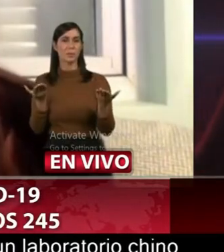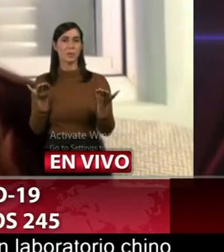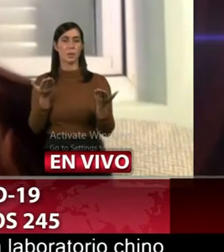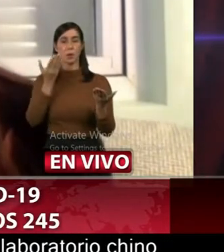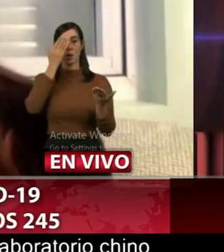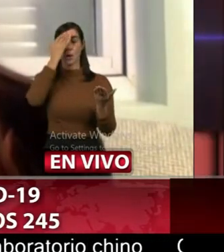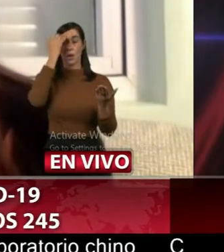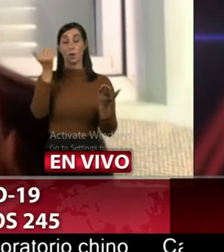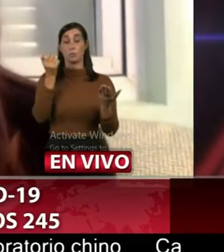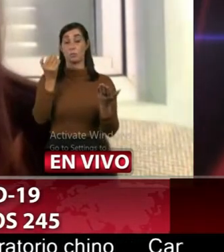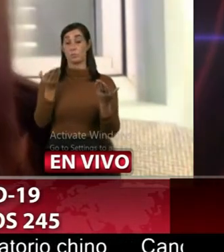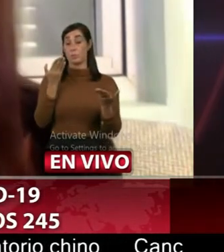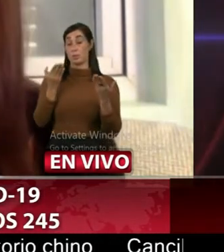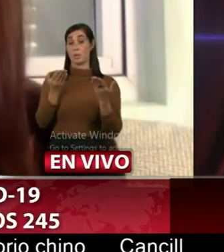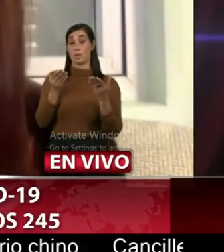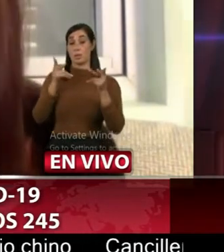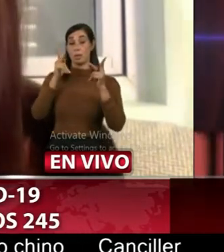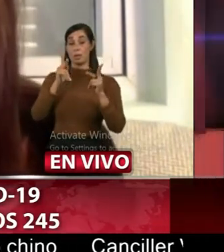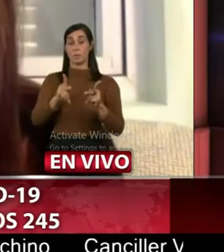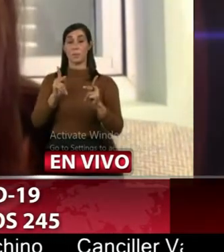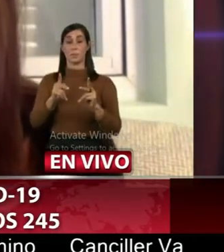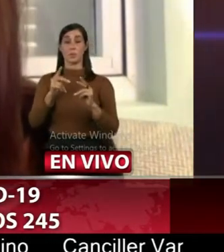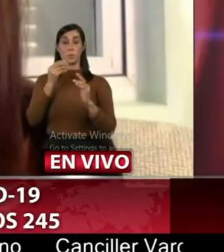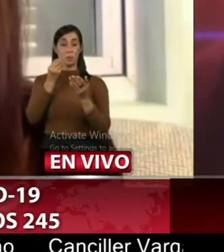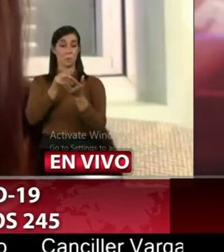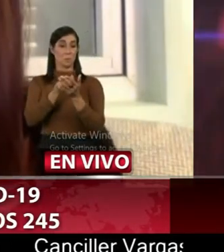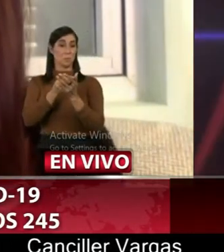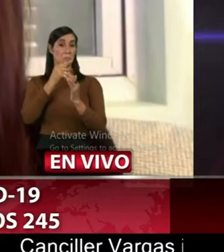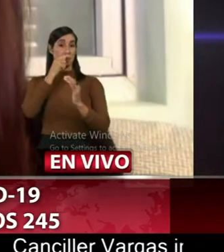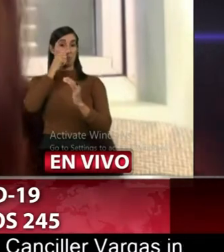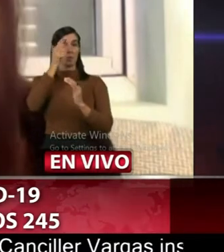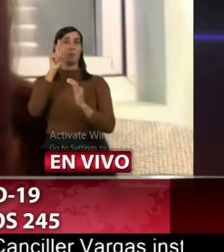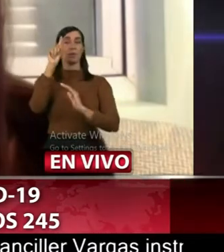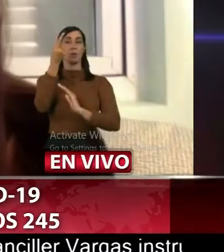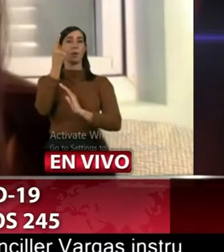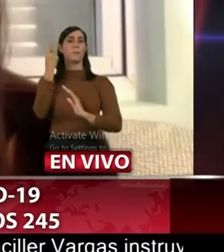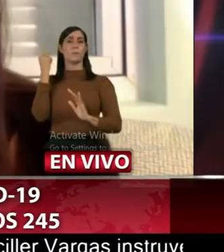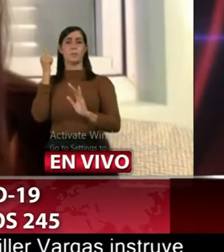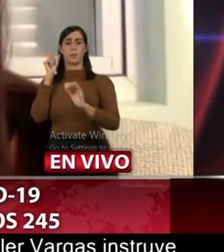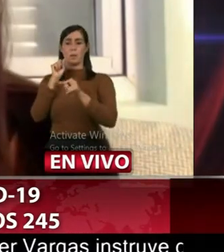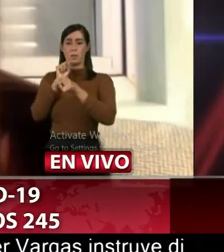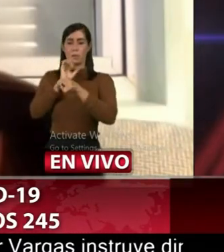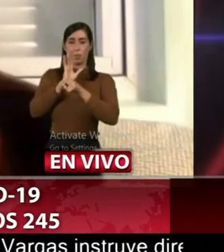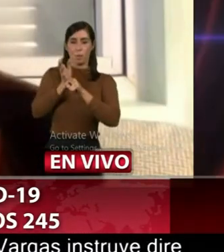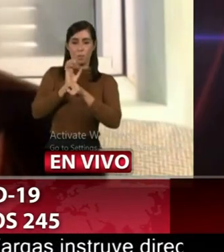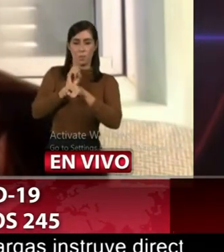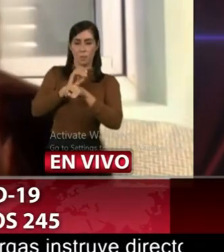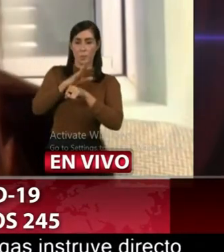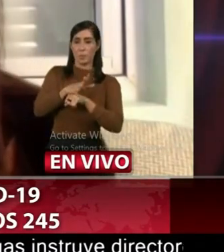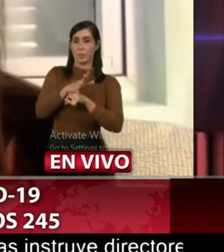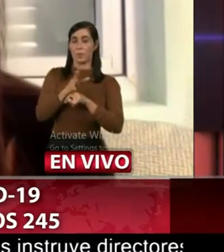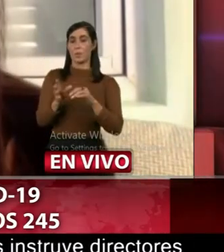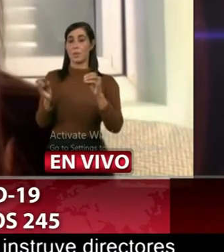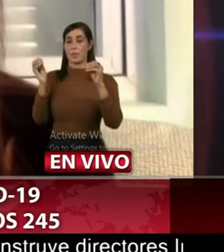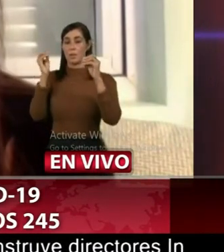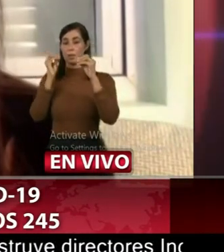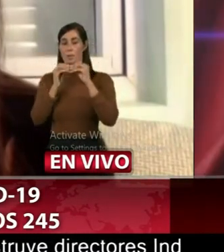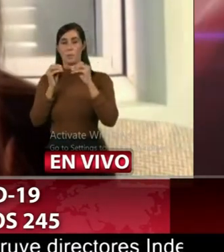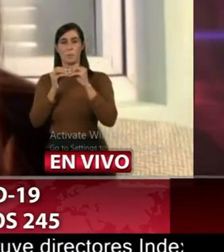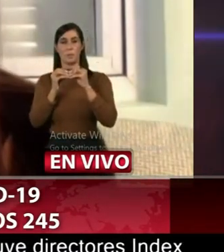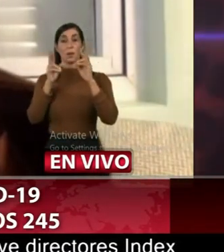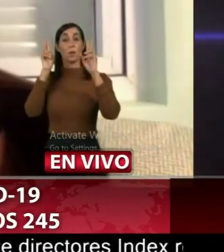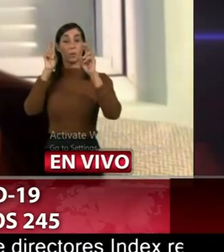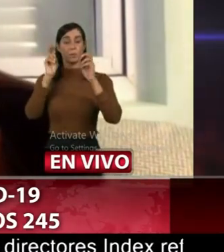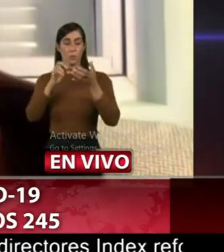o será que las personas con cierto nivel adquisitivo fueron las primeras y siguen siendo las que tienen la posibilidad de realizarse las